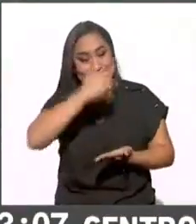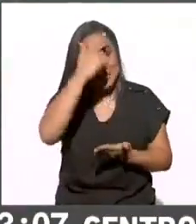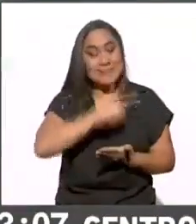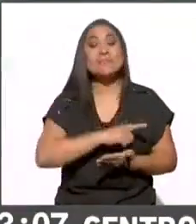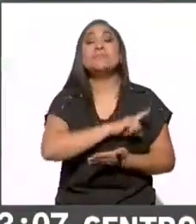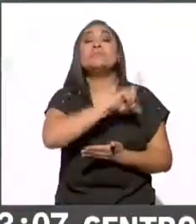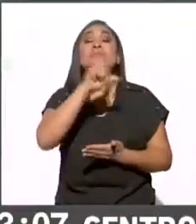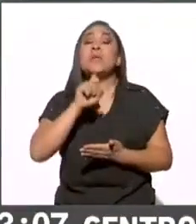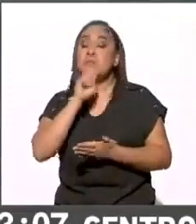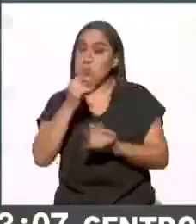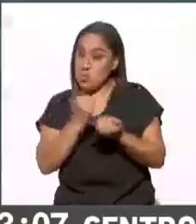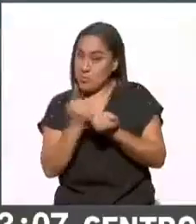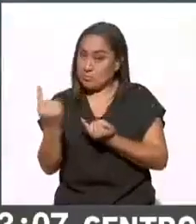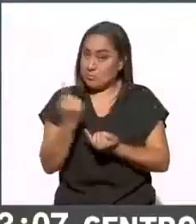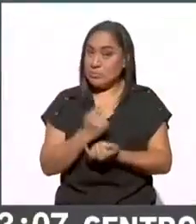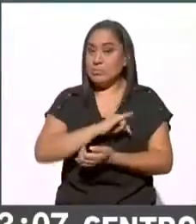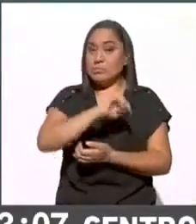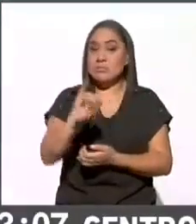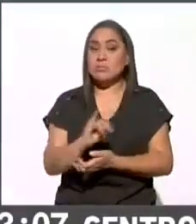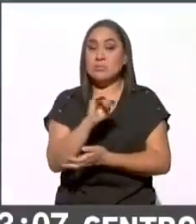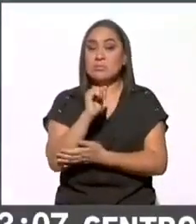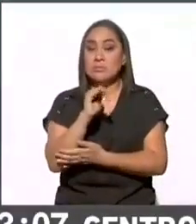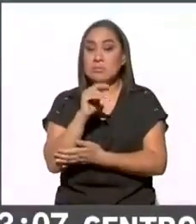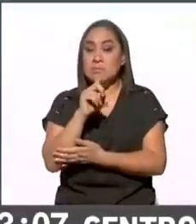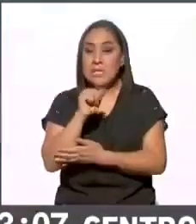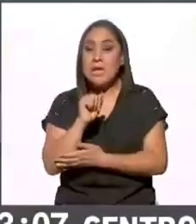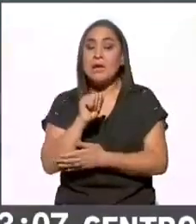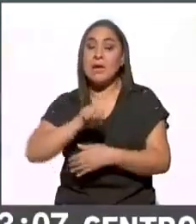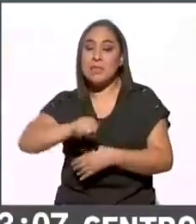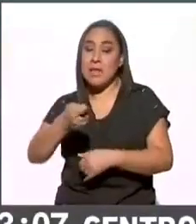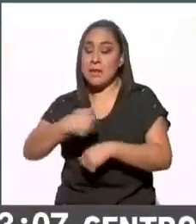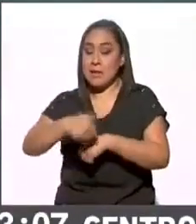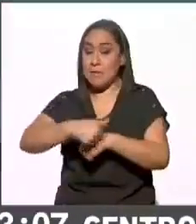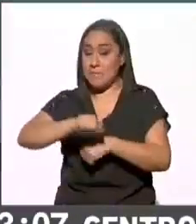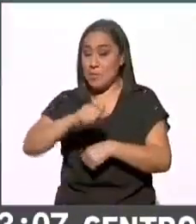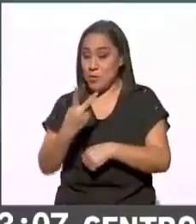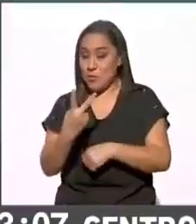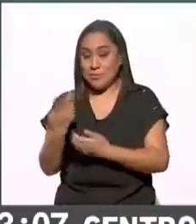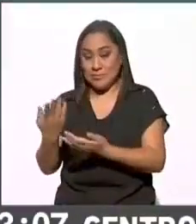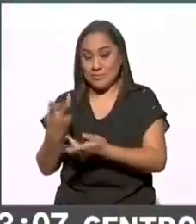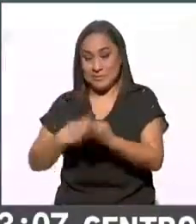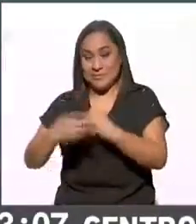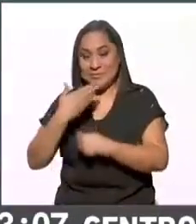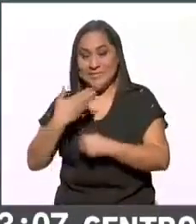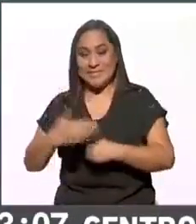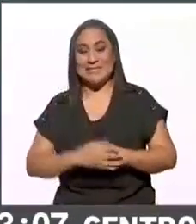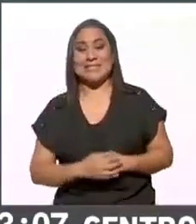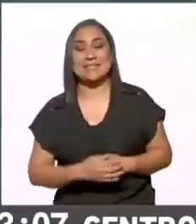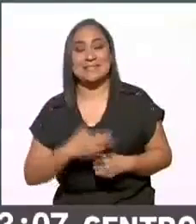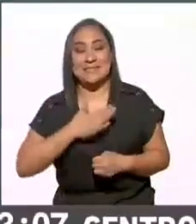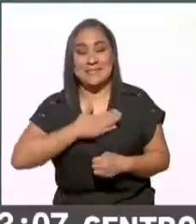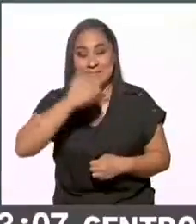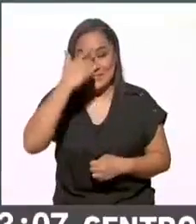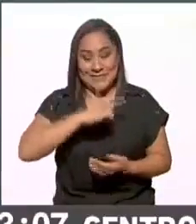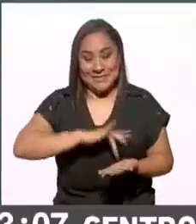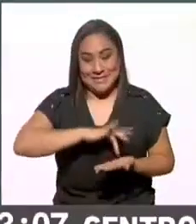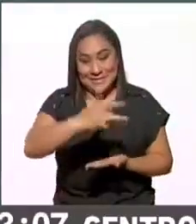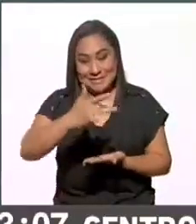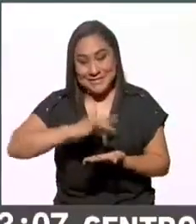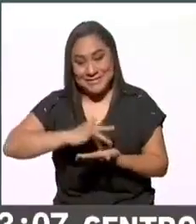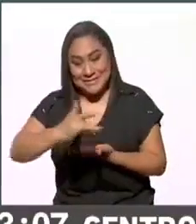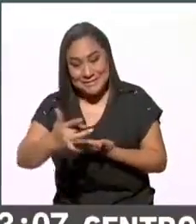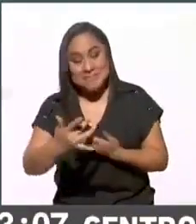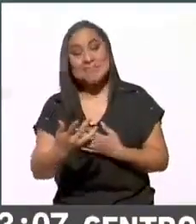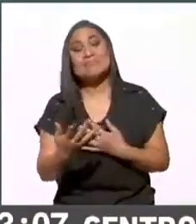Y también está con nosotros Jacaranda Correa de Canal 22, a quien también le damos la bienvenida, Jacaranda. ¿Qué tal? Muy buenas noches. Gracias por compartir